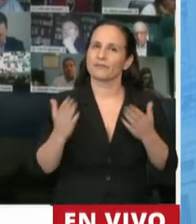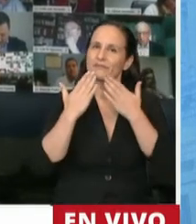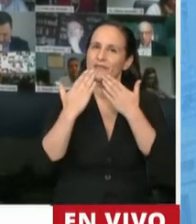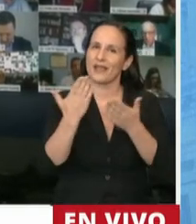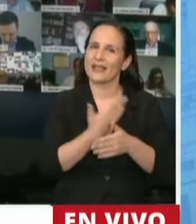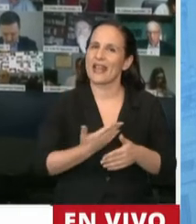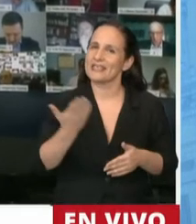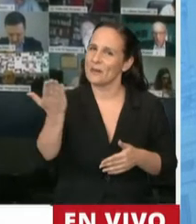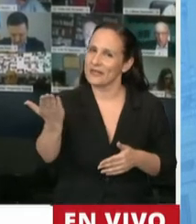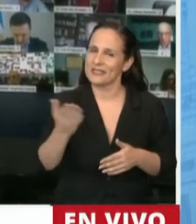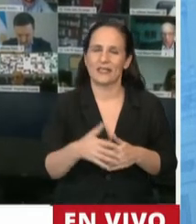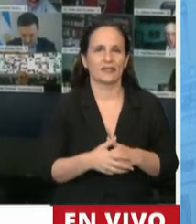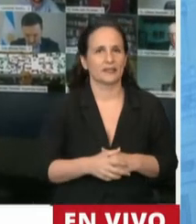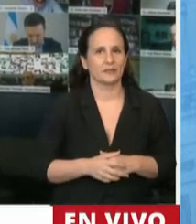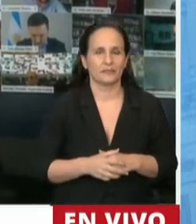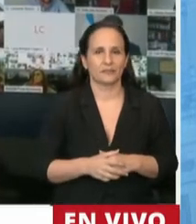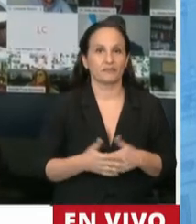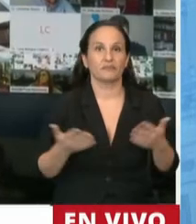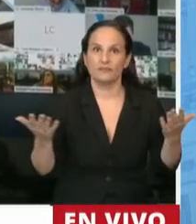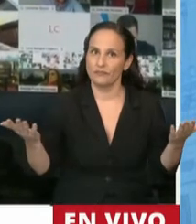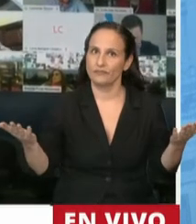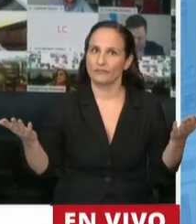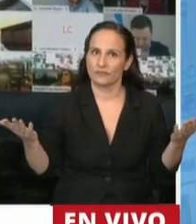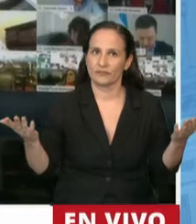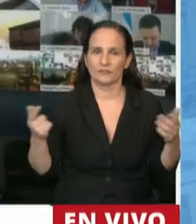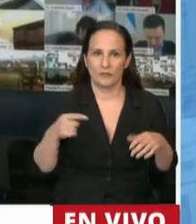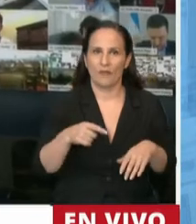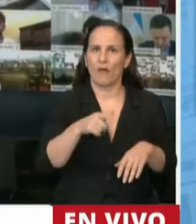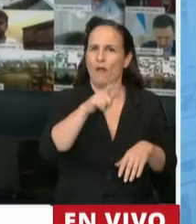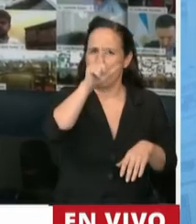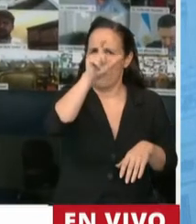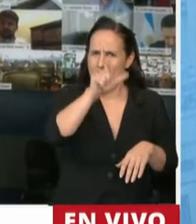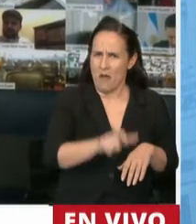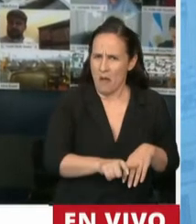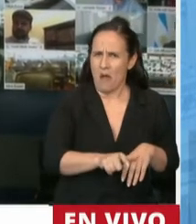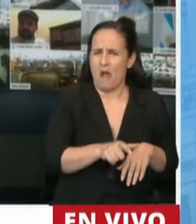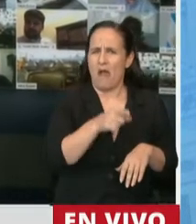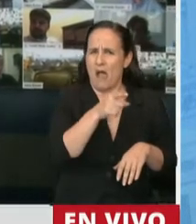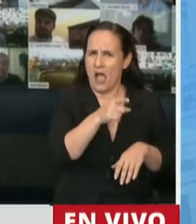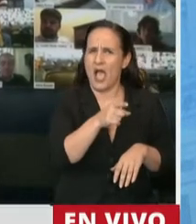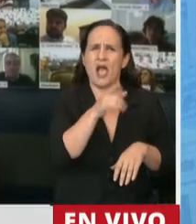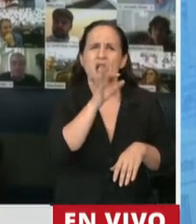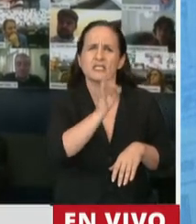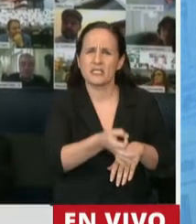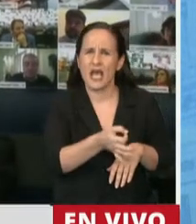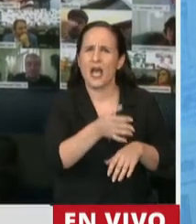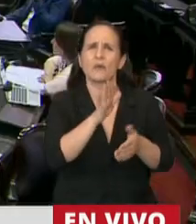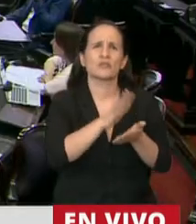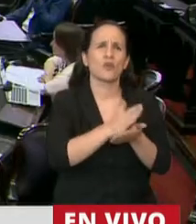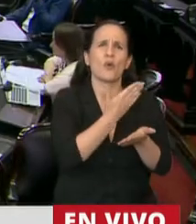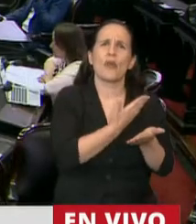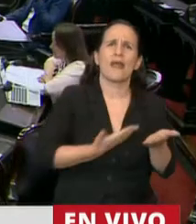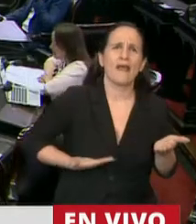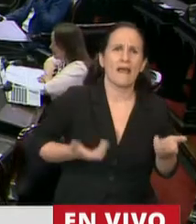Gracias, Presidente. Sin duda que si hay alguien que tiene conocimiento sobre el Estado es el senador